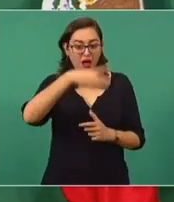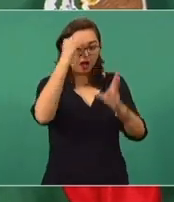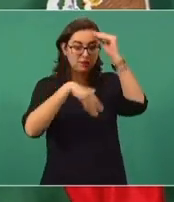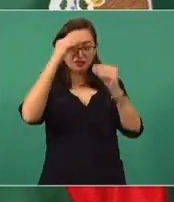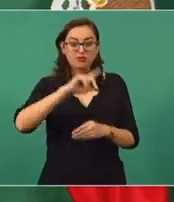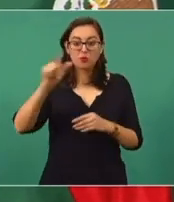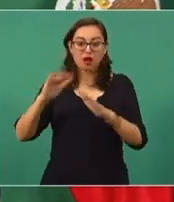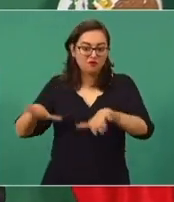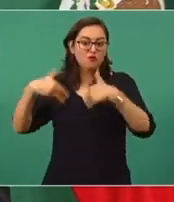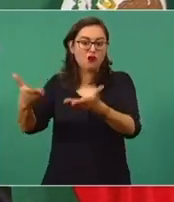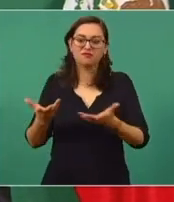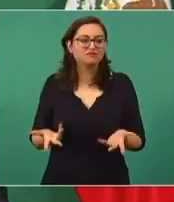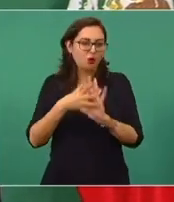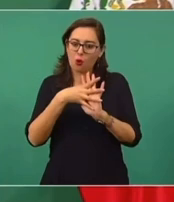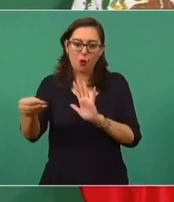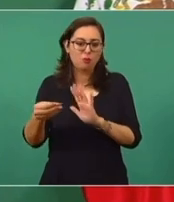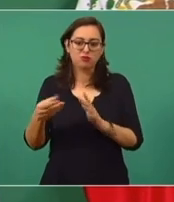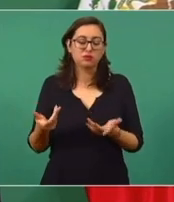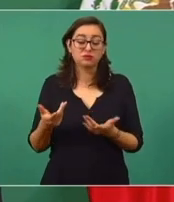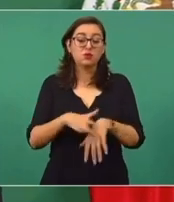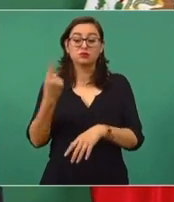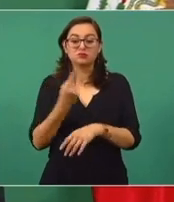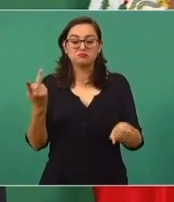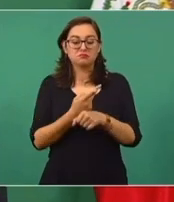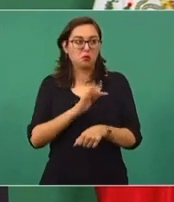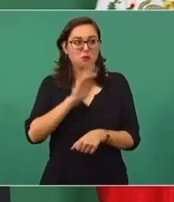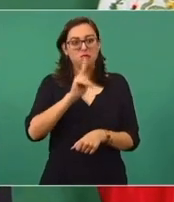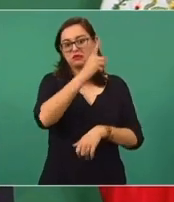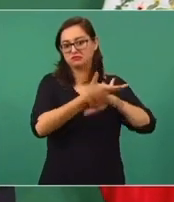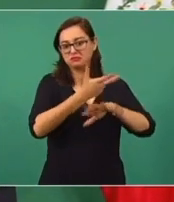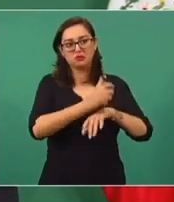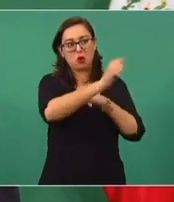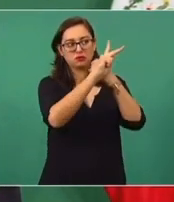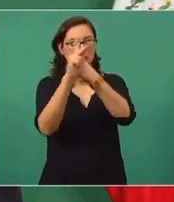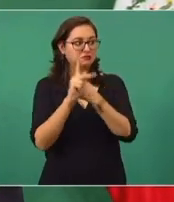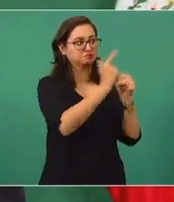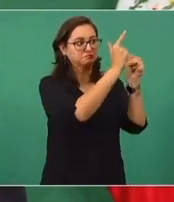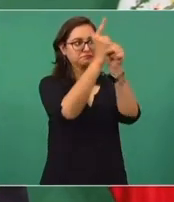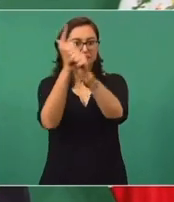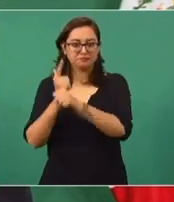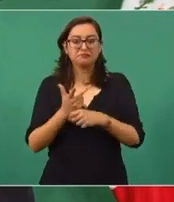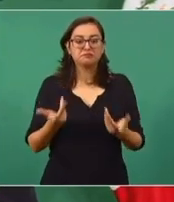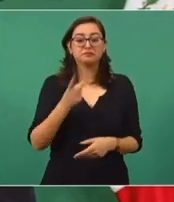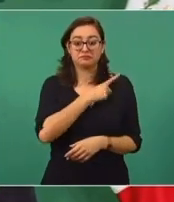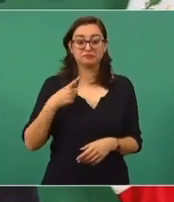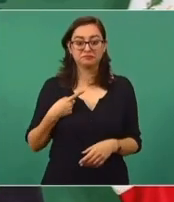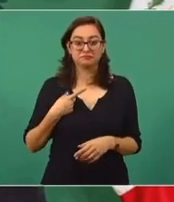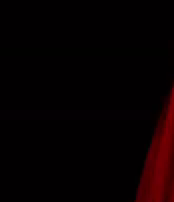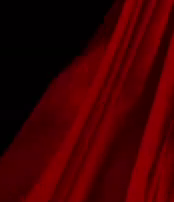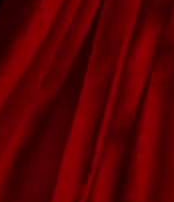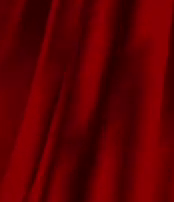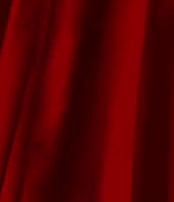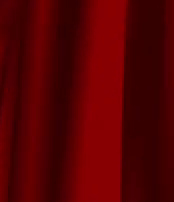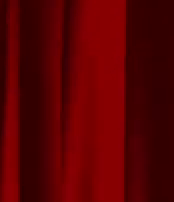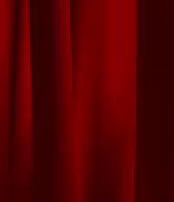son contenidos que se producen en el extranjero y hay que darle atención. ¡Gracias!